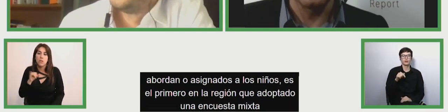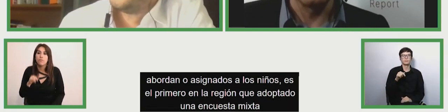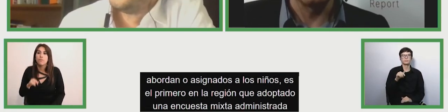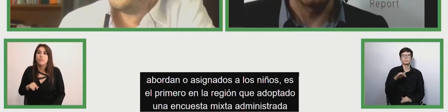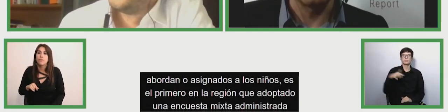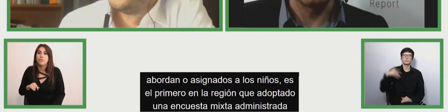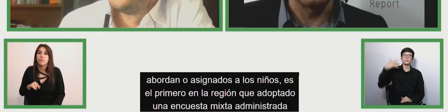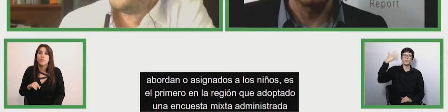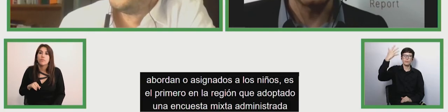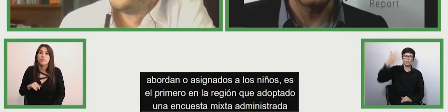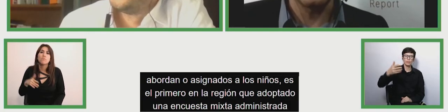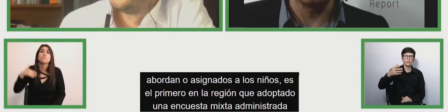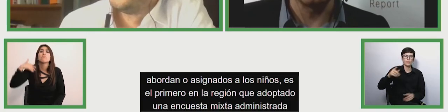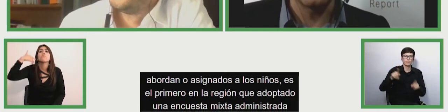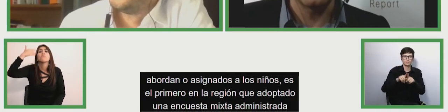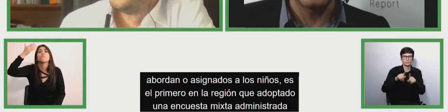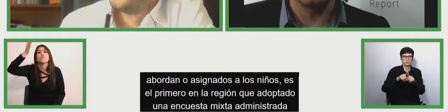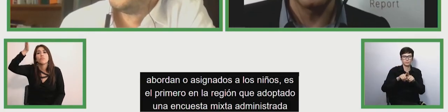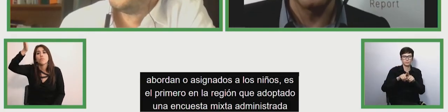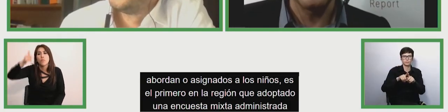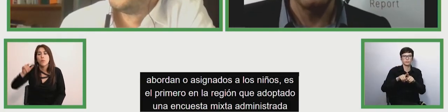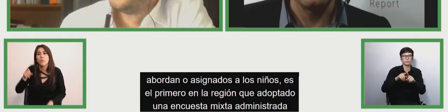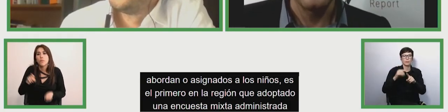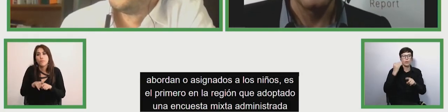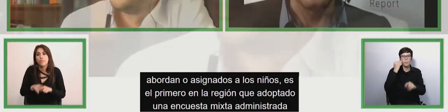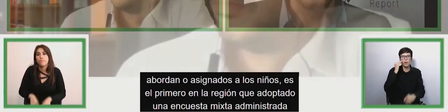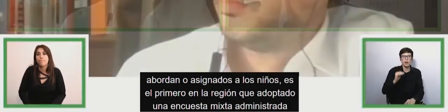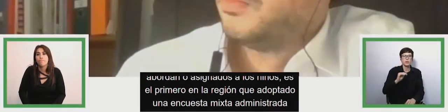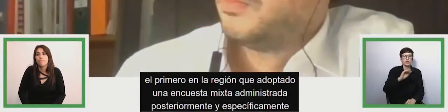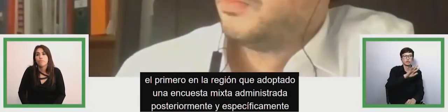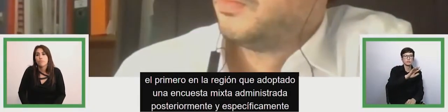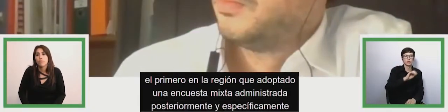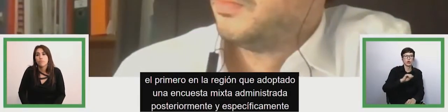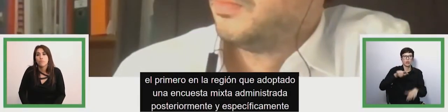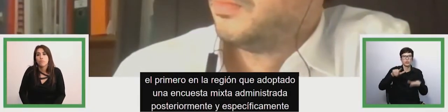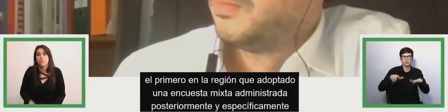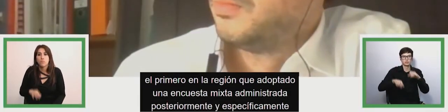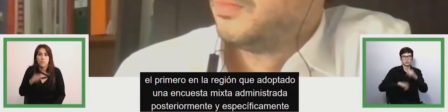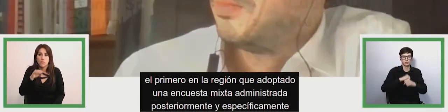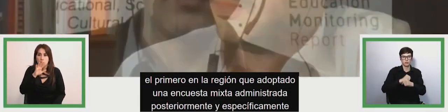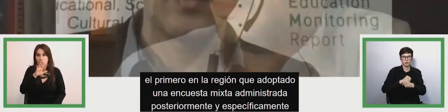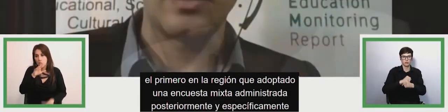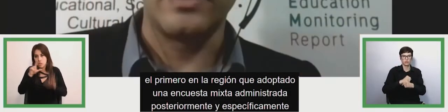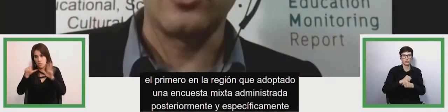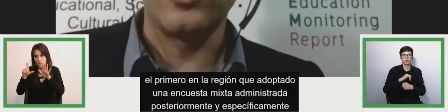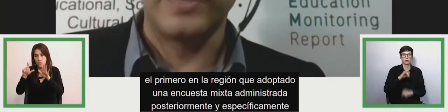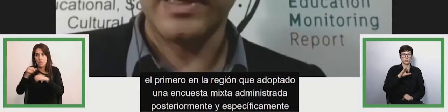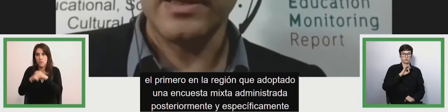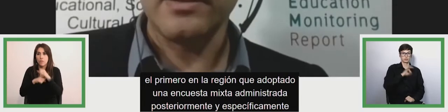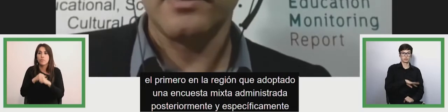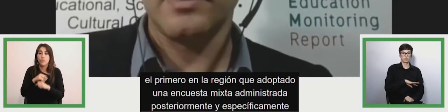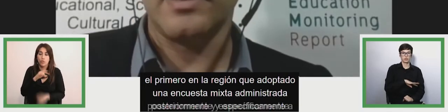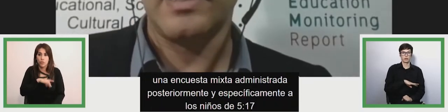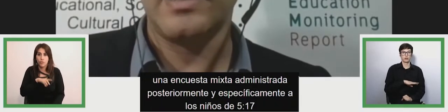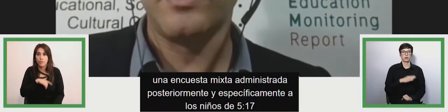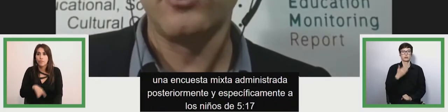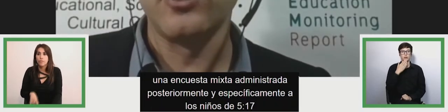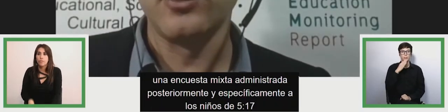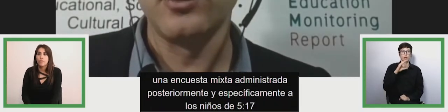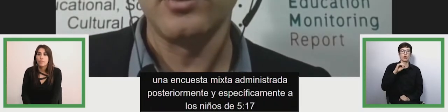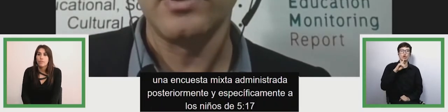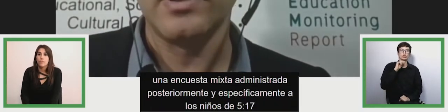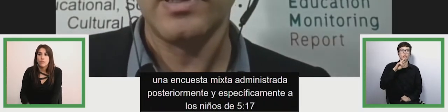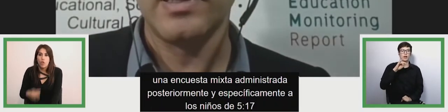posteriormente y específicamente aquellos a los niños de 5 a 17 y en Chile y Costa Rica